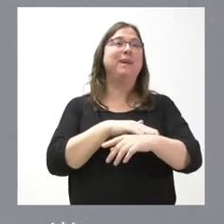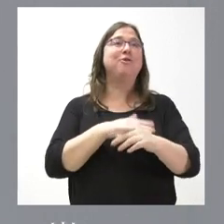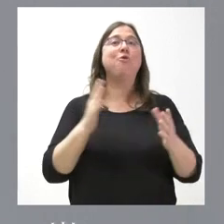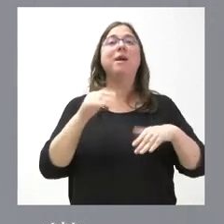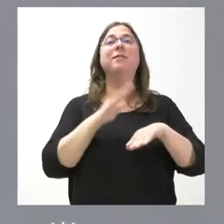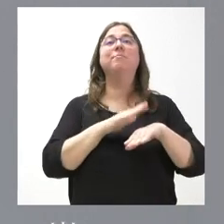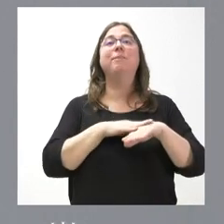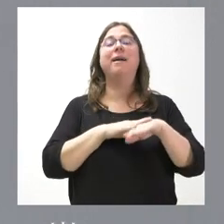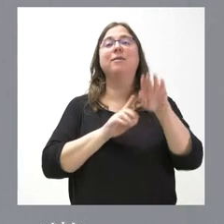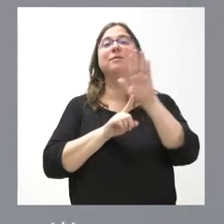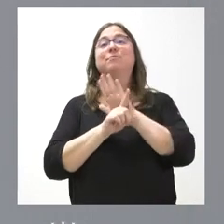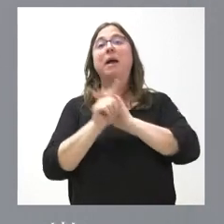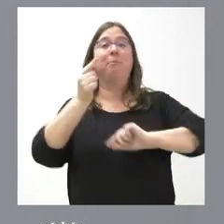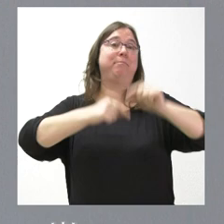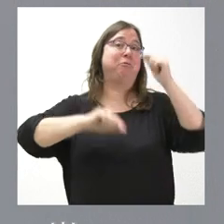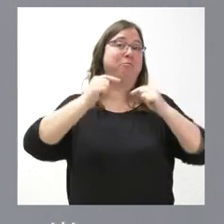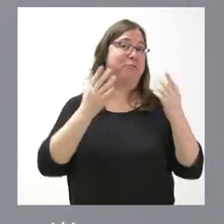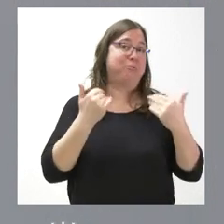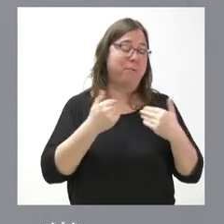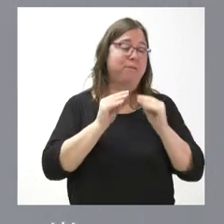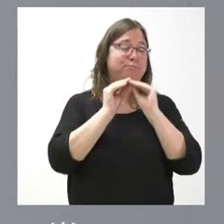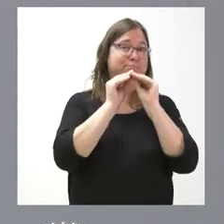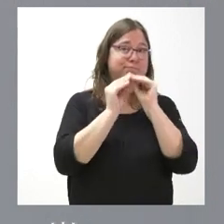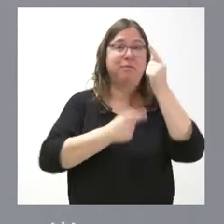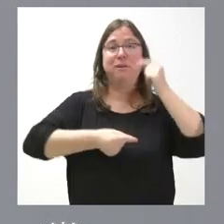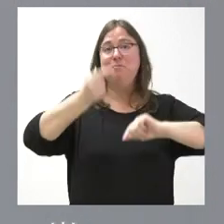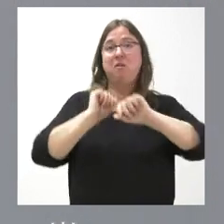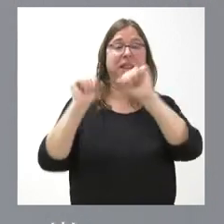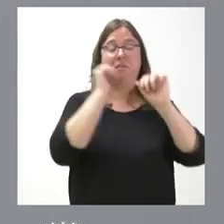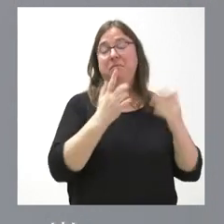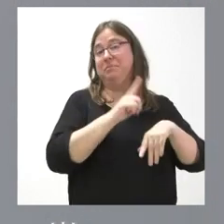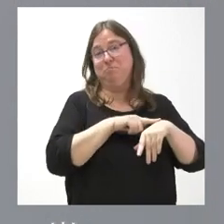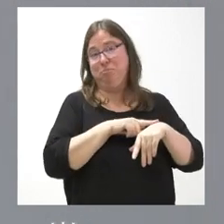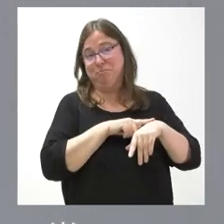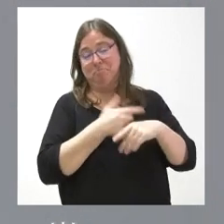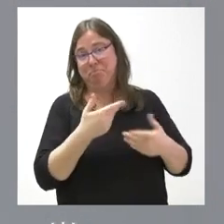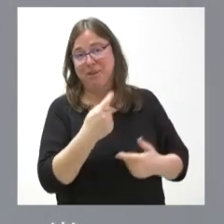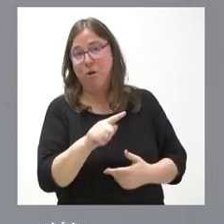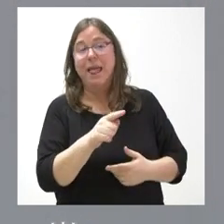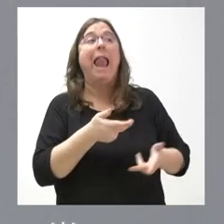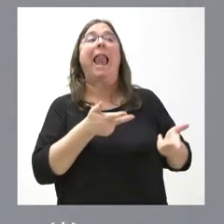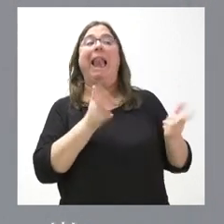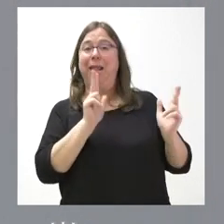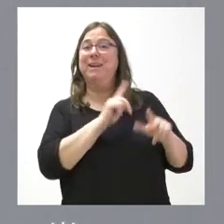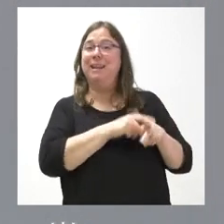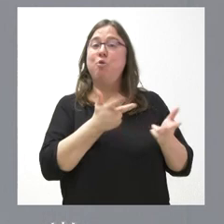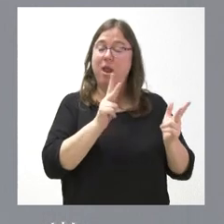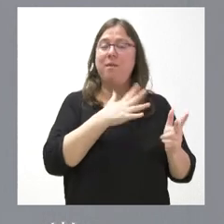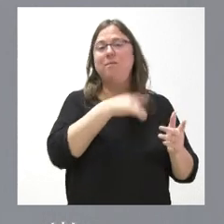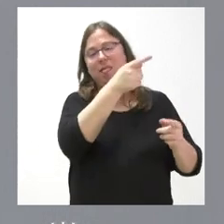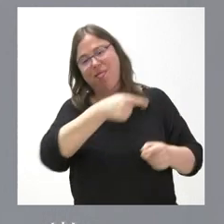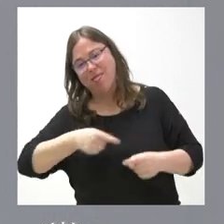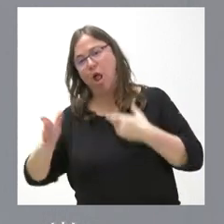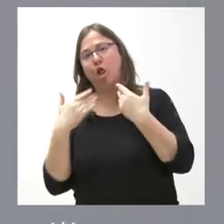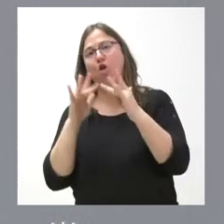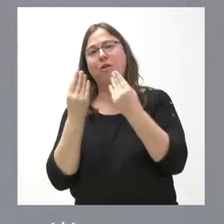para sacar adelante unos presupuestos, para elaborarlos, para defenderlos, pues todo ese tiempo que tiene libre lo podría dedicar a hablar